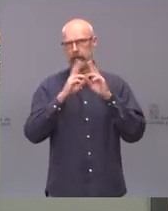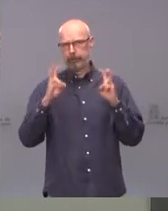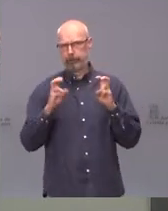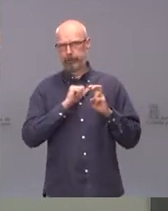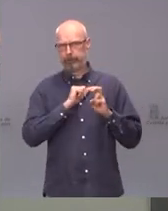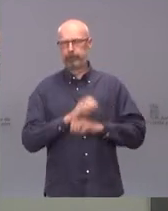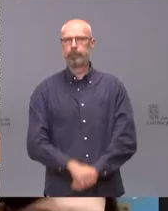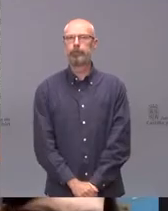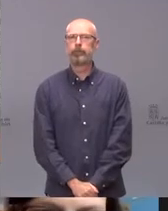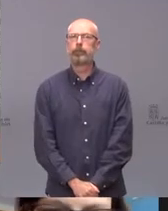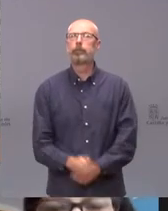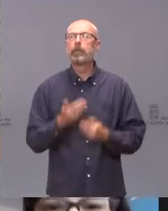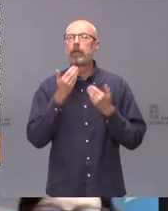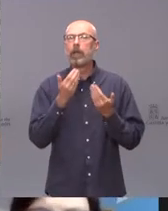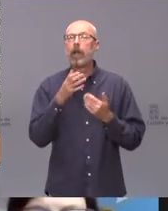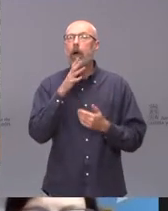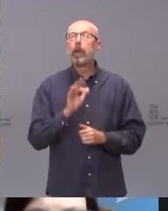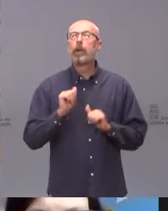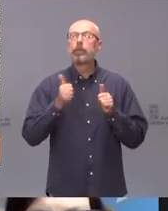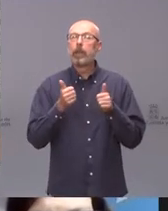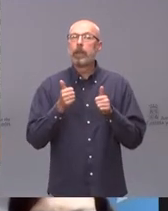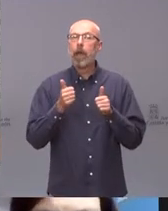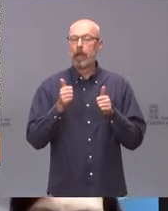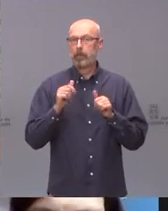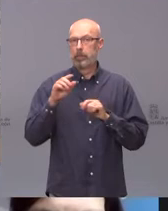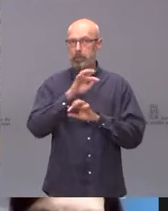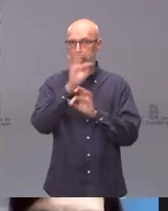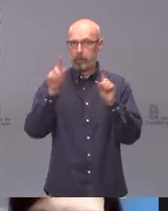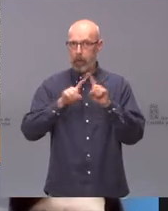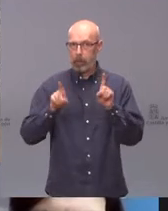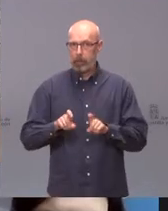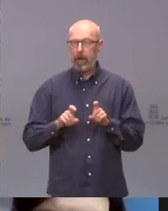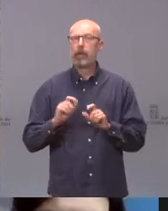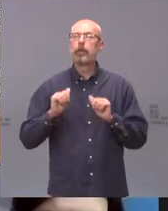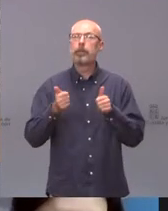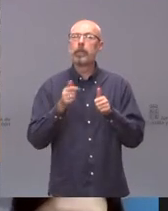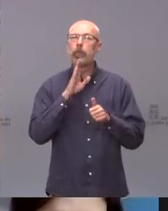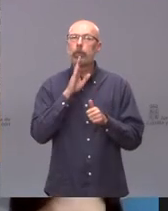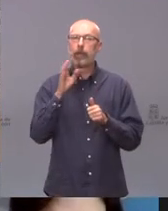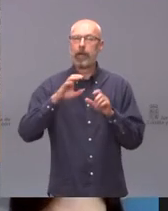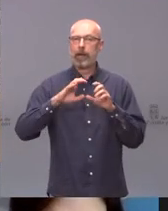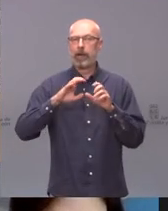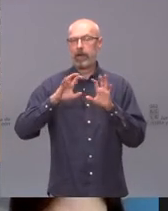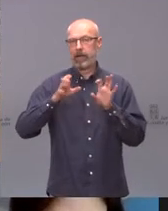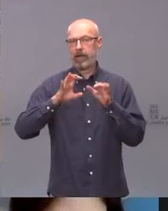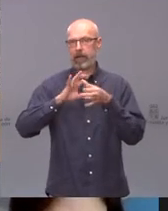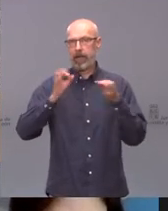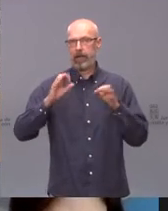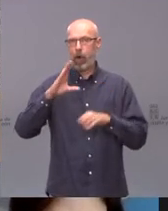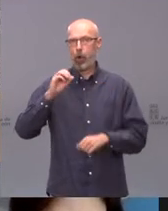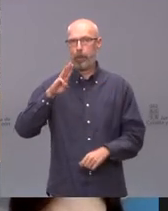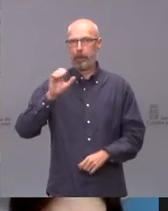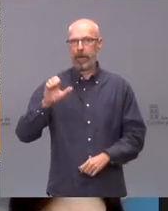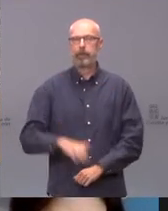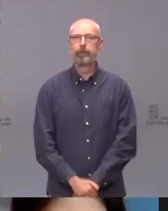Pues sin más dilación vamos a abrir el turno de preguntas y hoy lo hacemos con Javier Luna de la cadena COPE en Castilla y León. Buenos